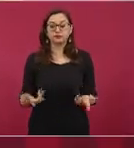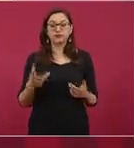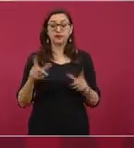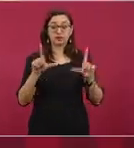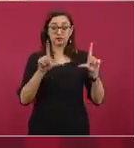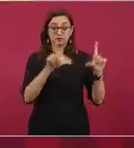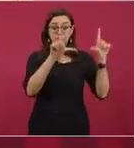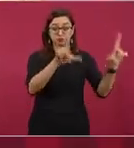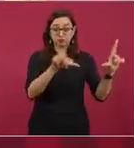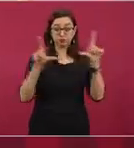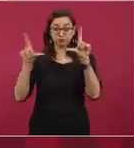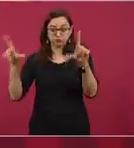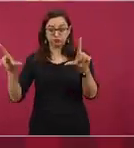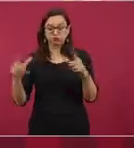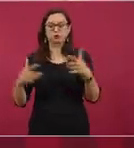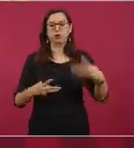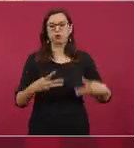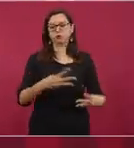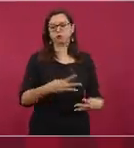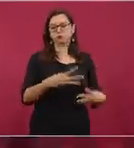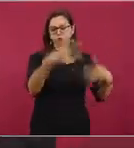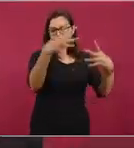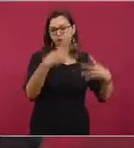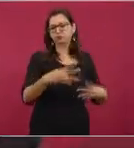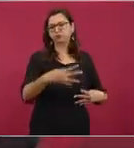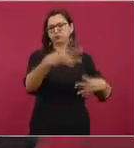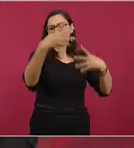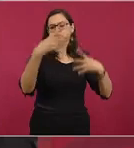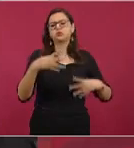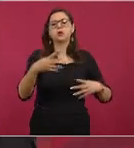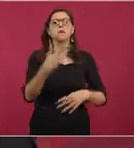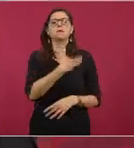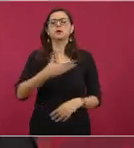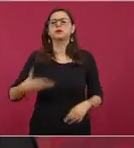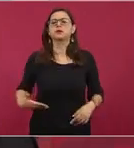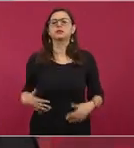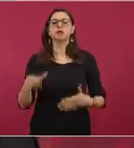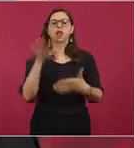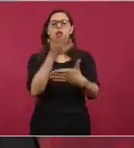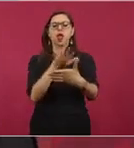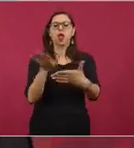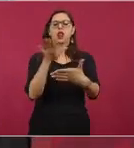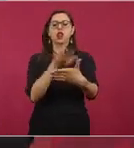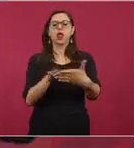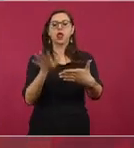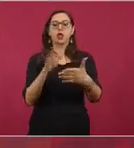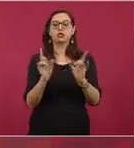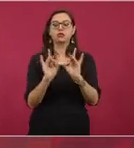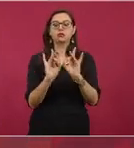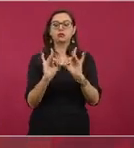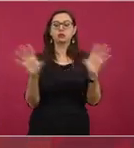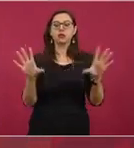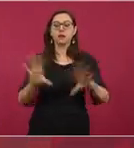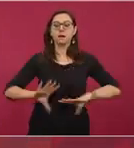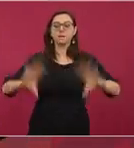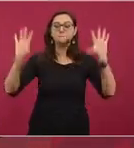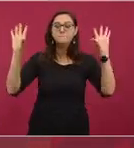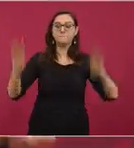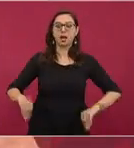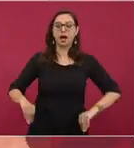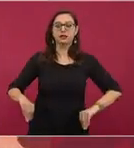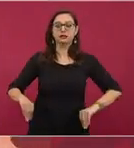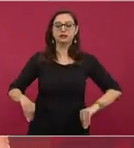los teleprontes a mitad del